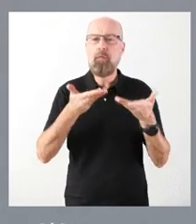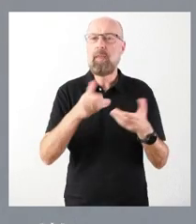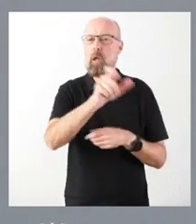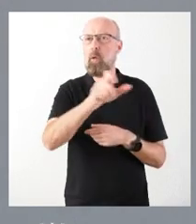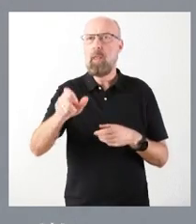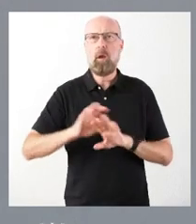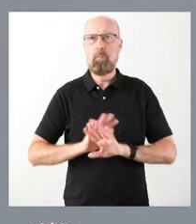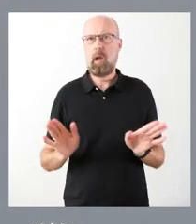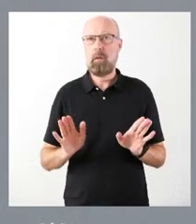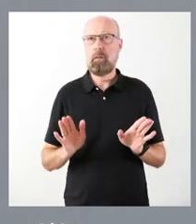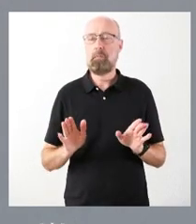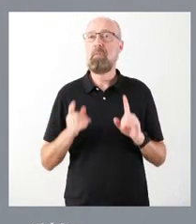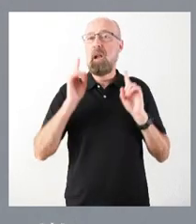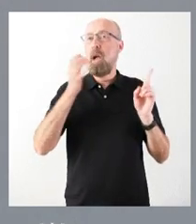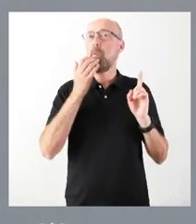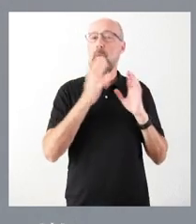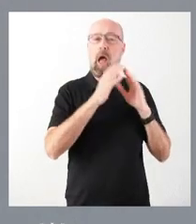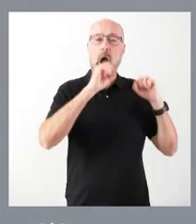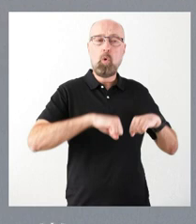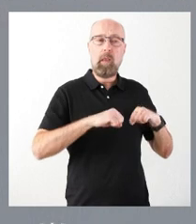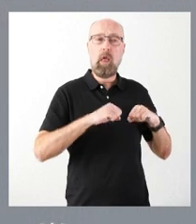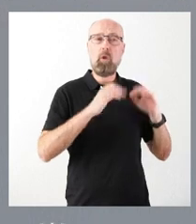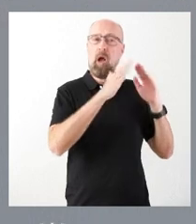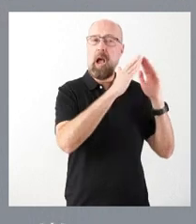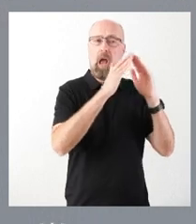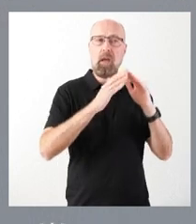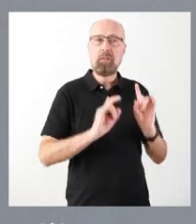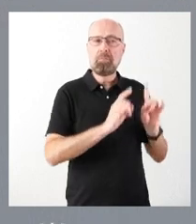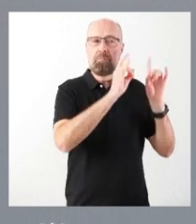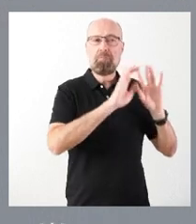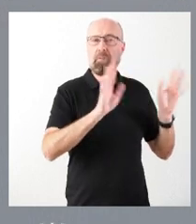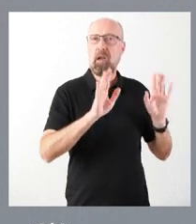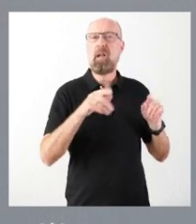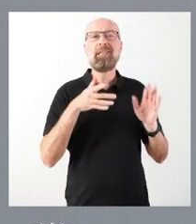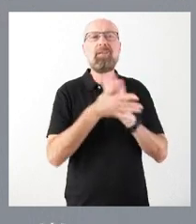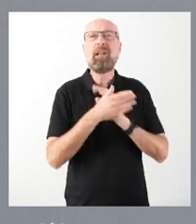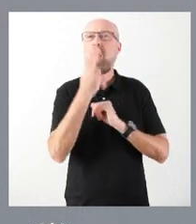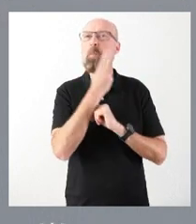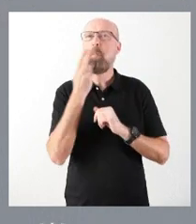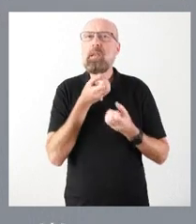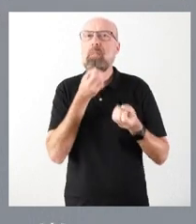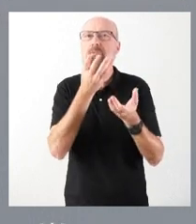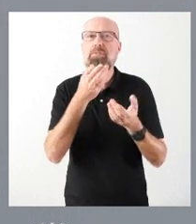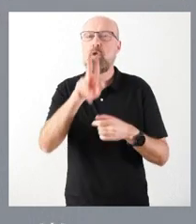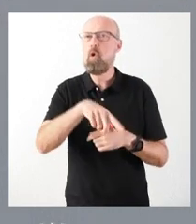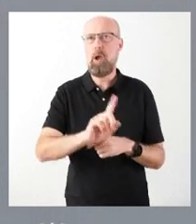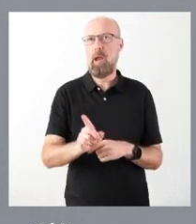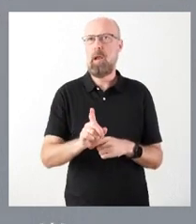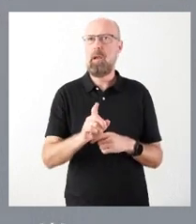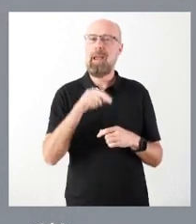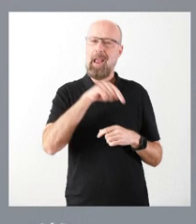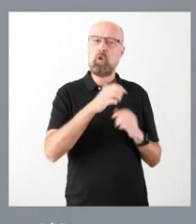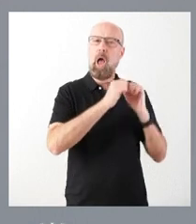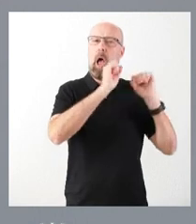que en este caso son las viviendas que hemos acordado. No son promesas que vayamos a poner en práctica cuando desarrollemos los instrumentos, sino instrumentos aprobados